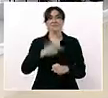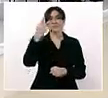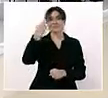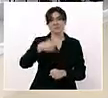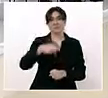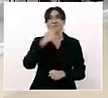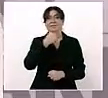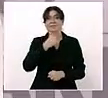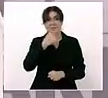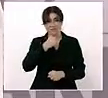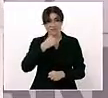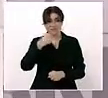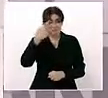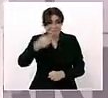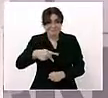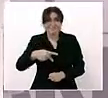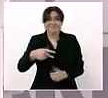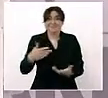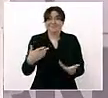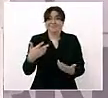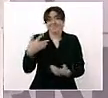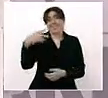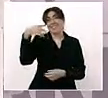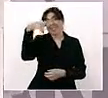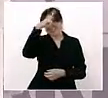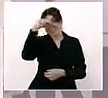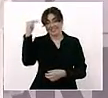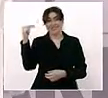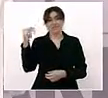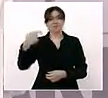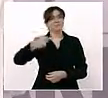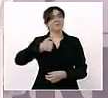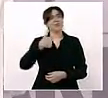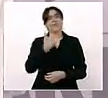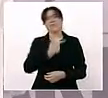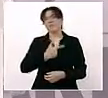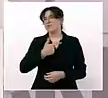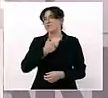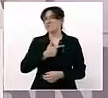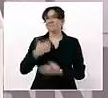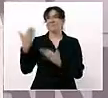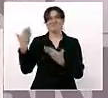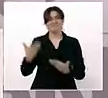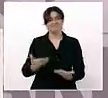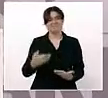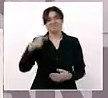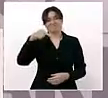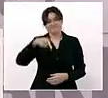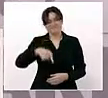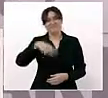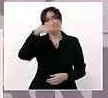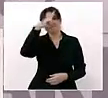El PIC del Estado de Nayarit, me da mucho gusto estar de nuevo en Nayarit.